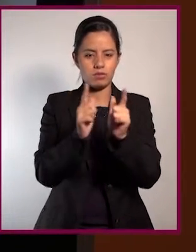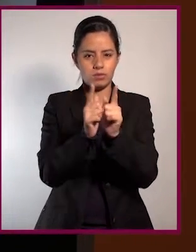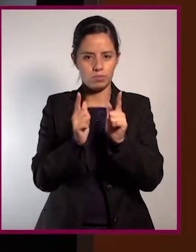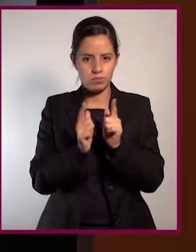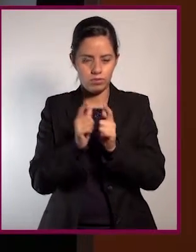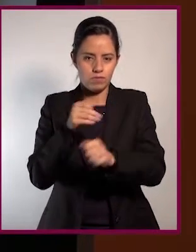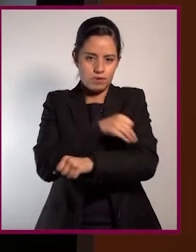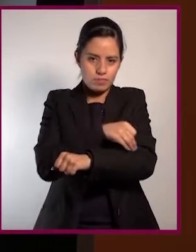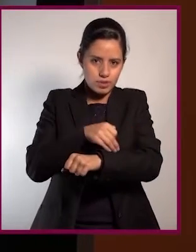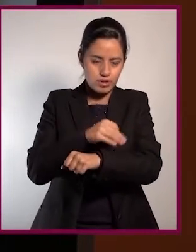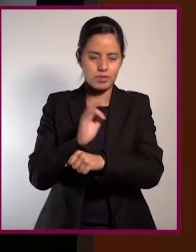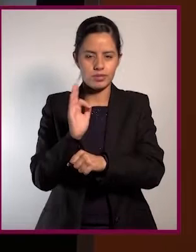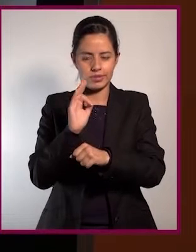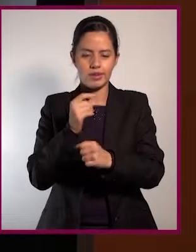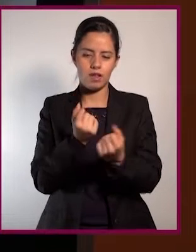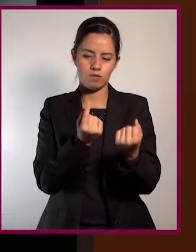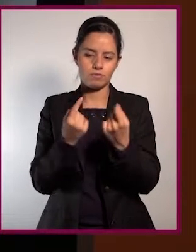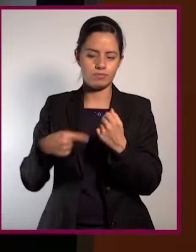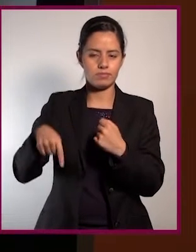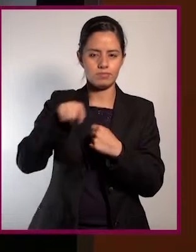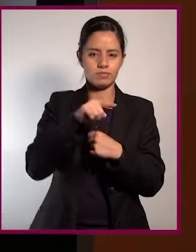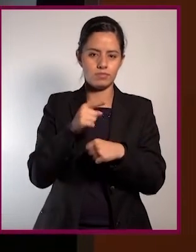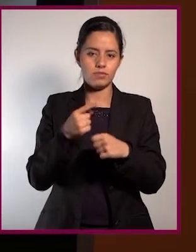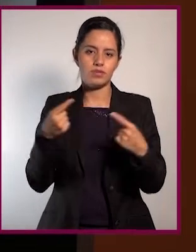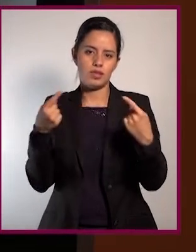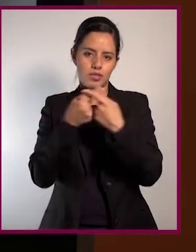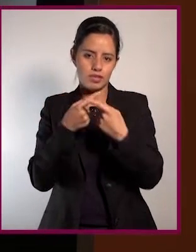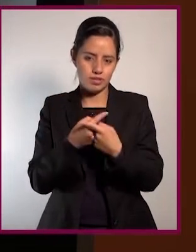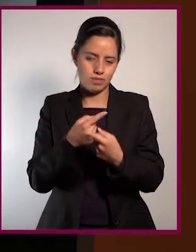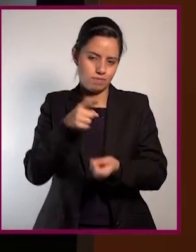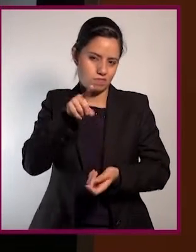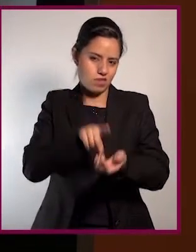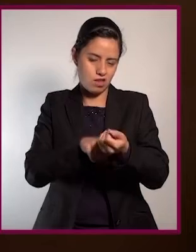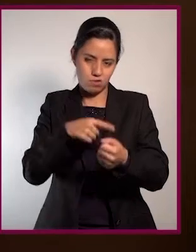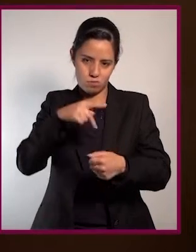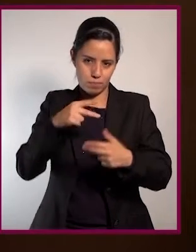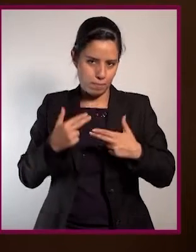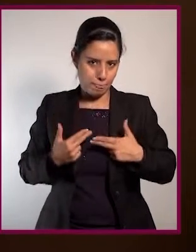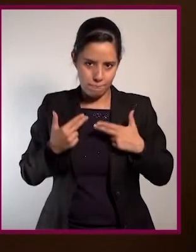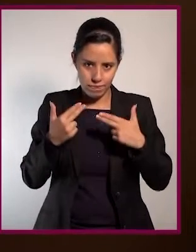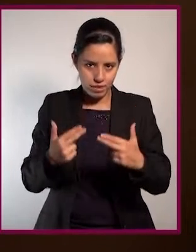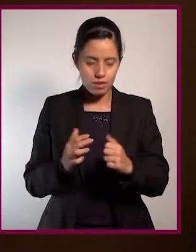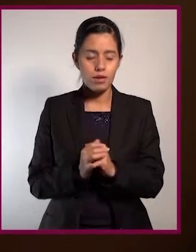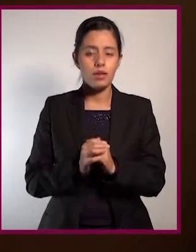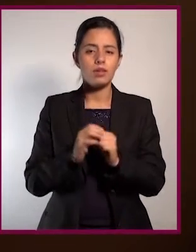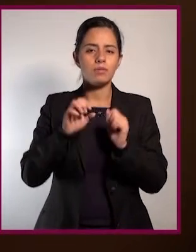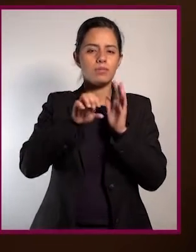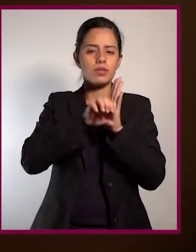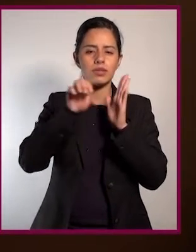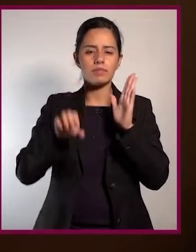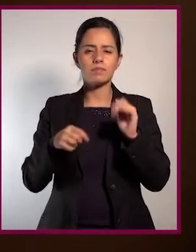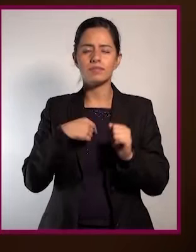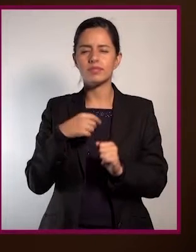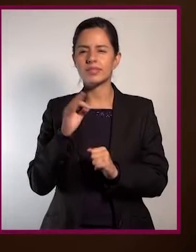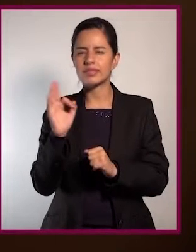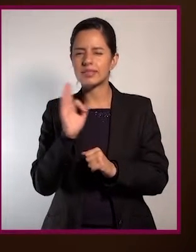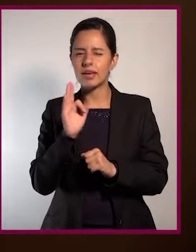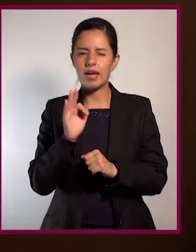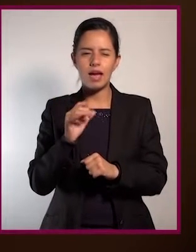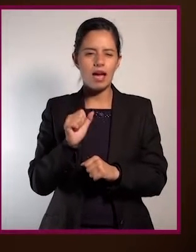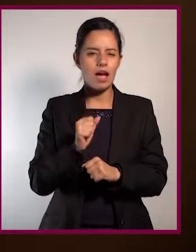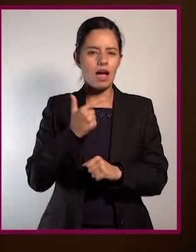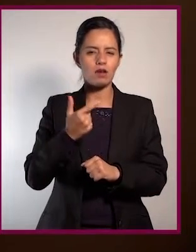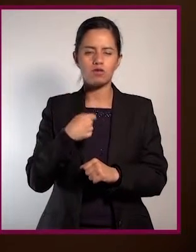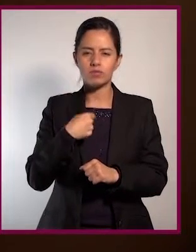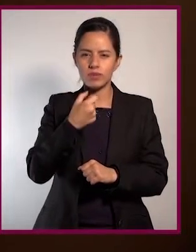En grupos familiares pueden haber predisposiciones a ciertos tipos de alergias. Doctora, ¿qué debemos hacer si tuvimos una reacción leve